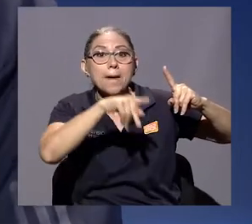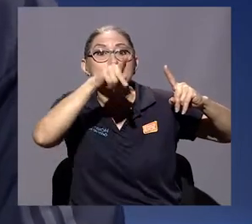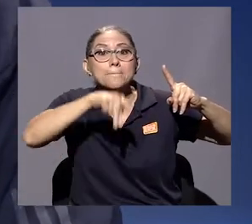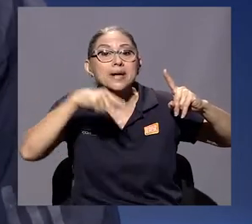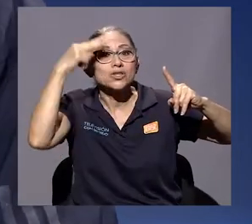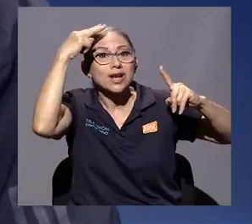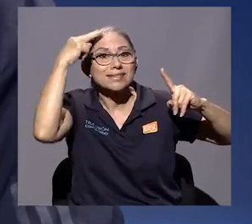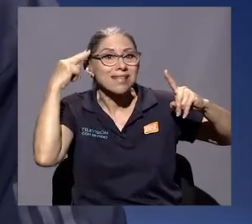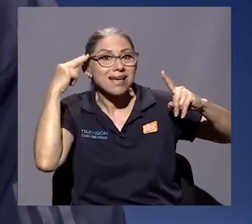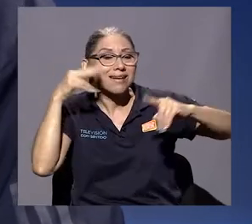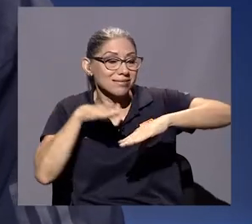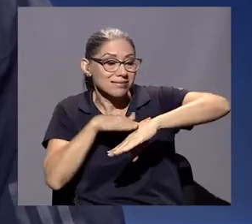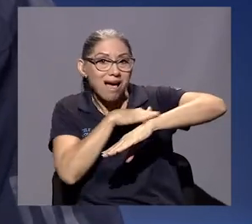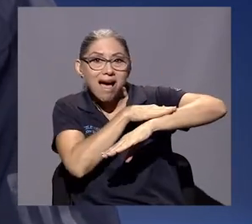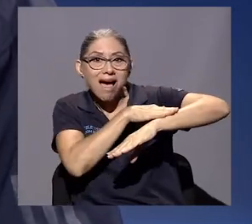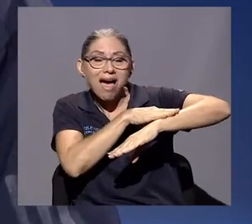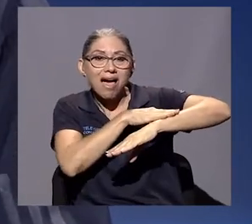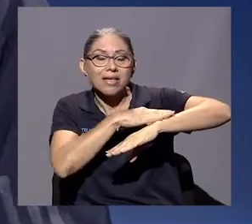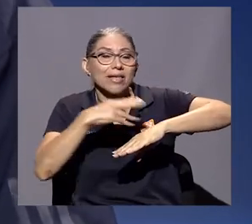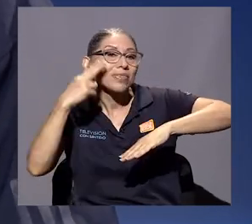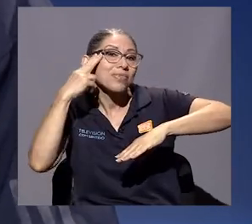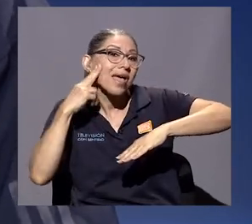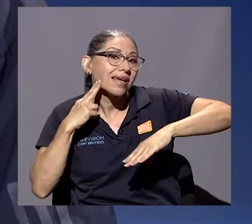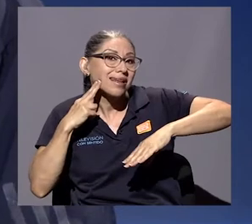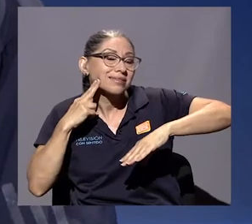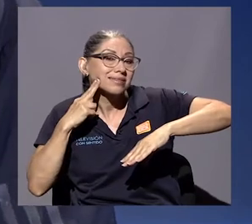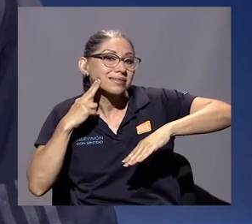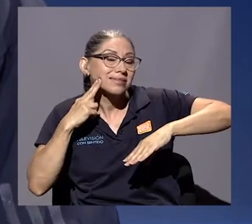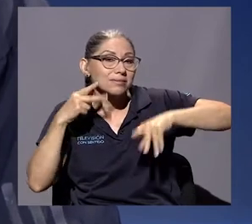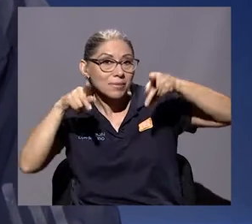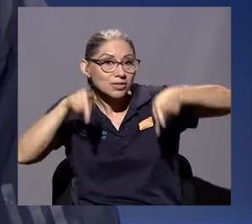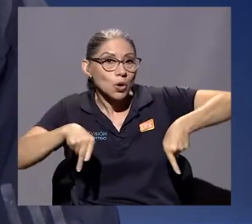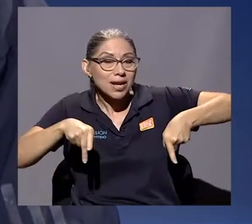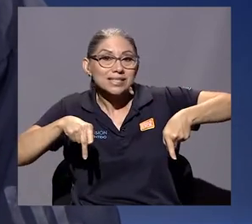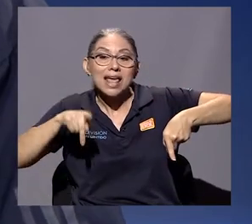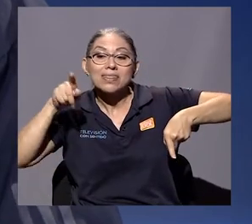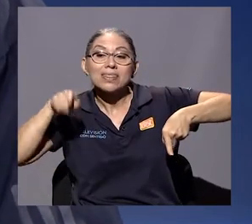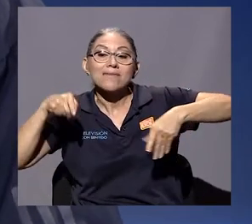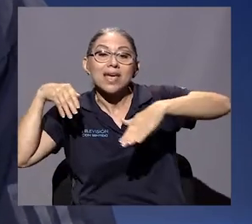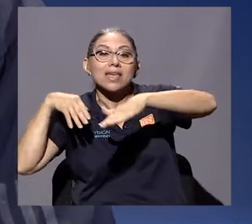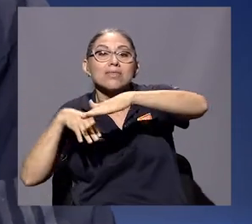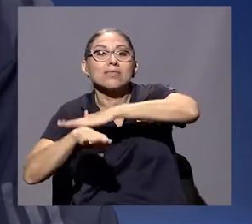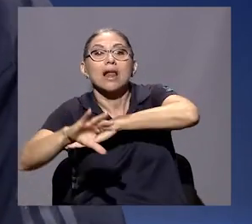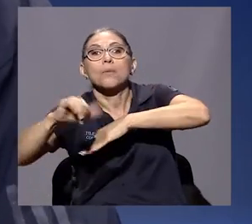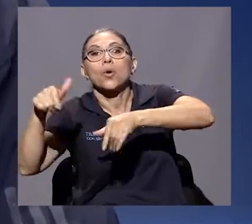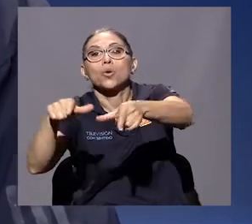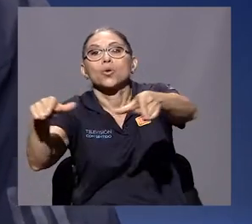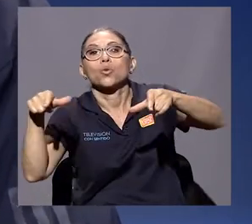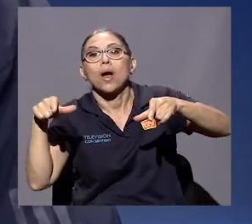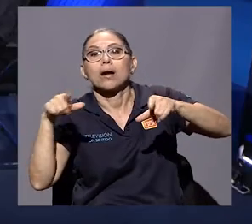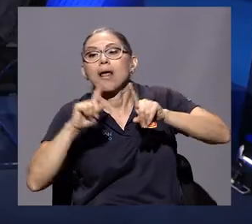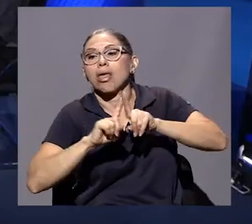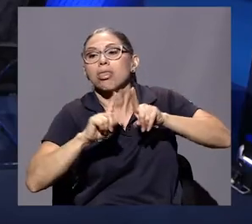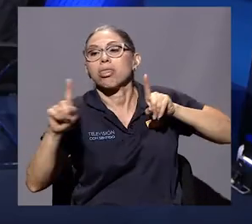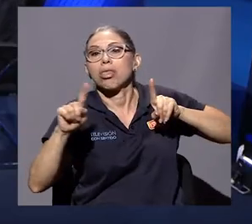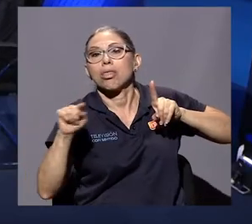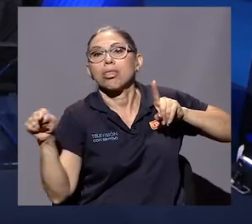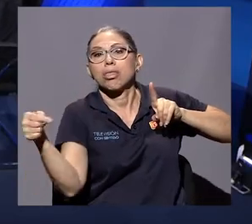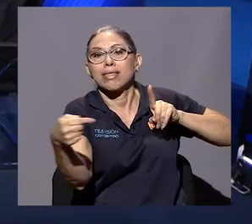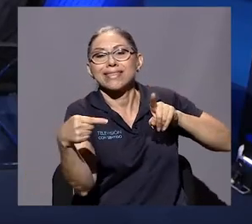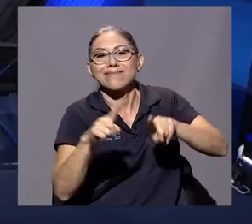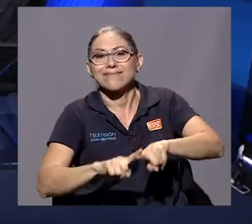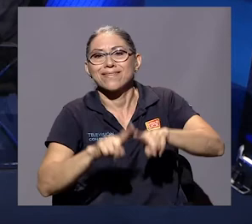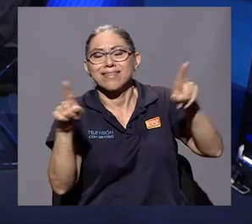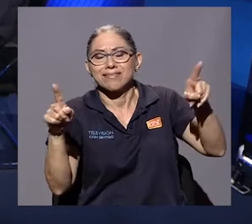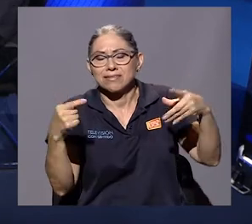puertas diferentes. Eso para mí fue una cosa por encima, digamos, de lo ignorante